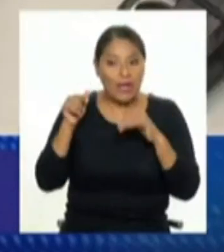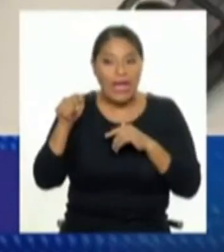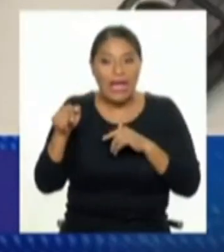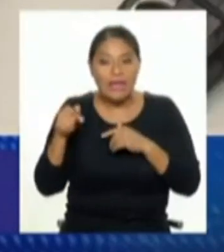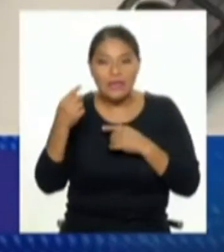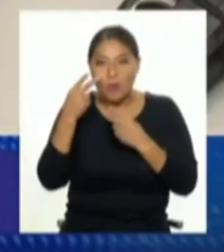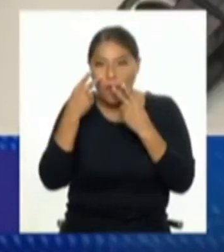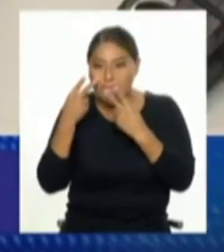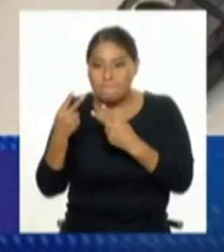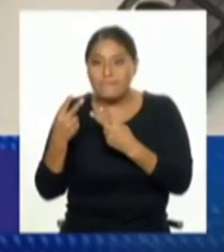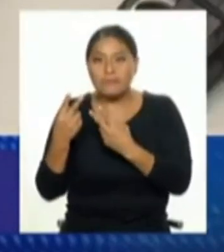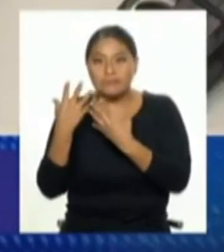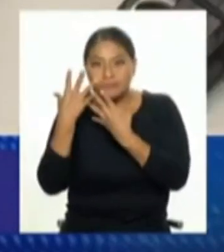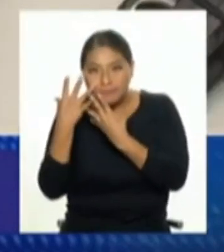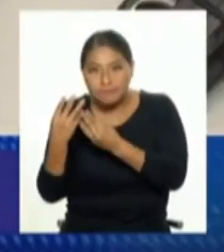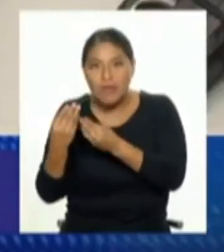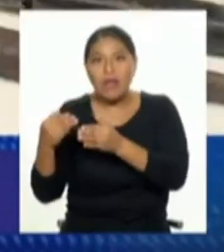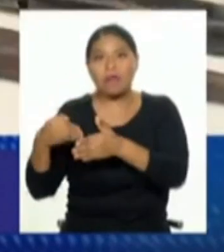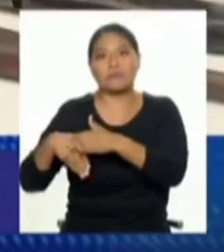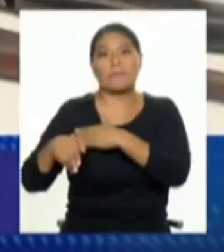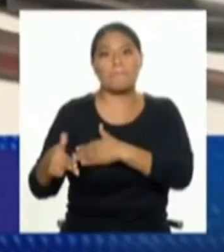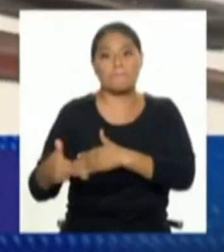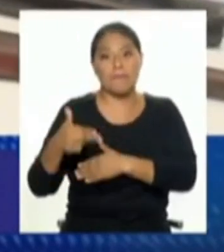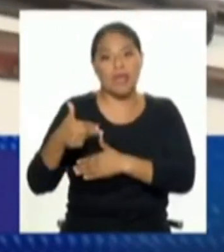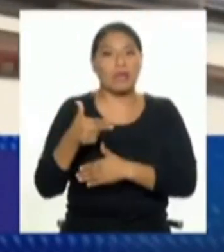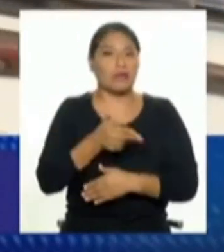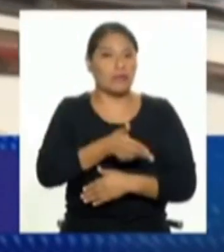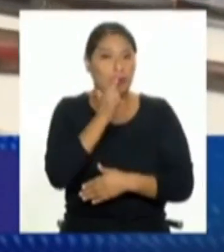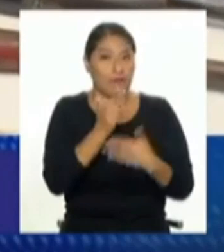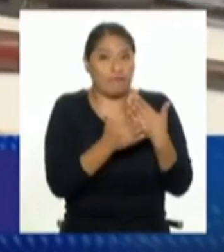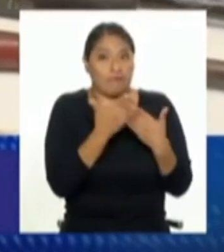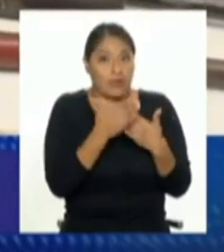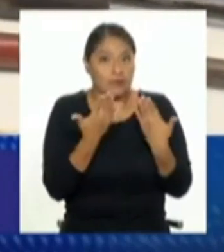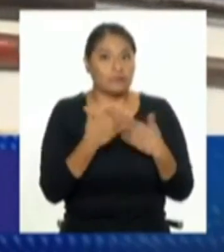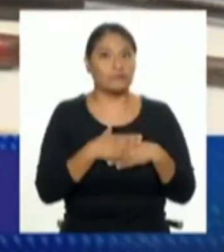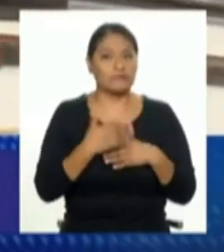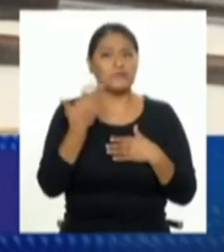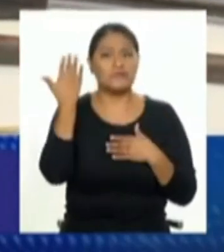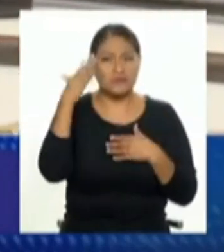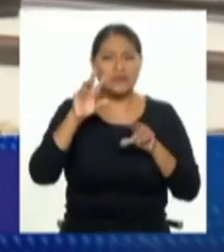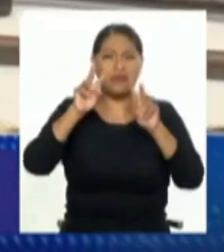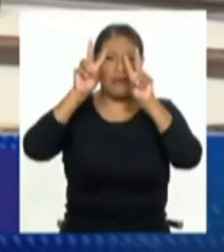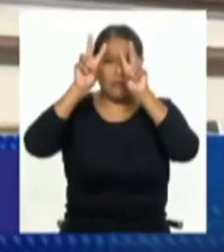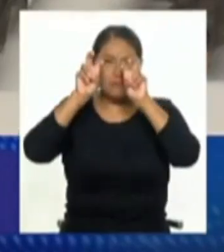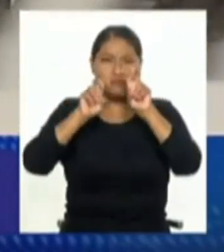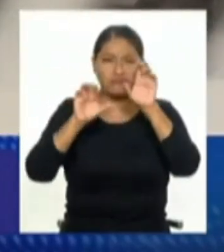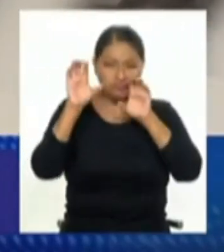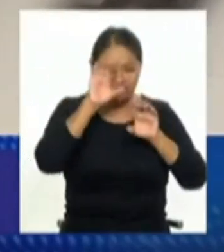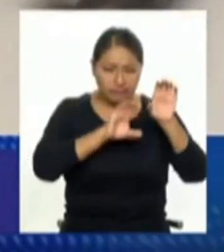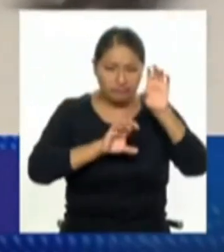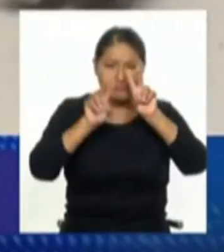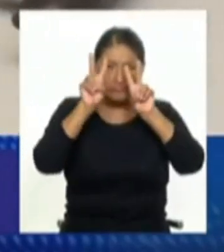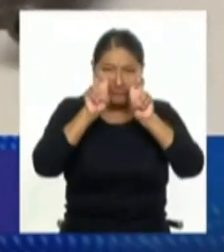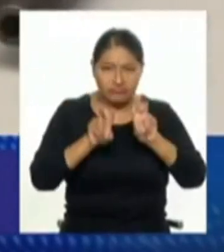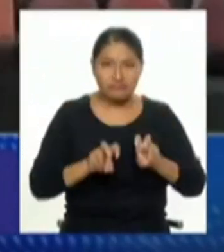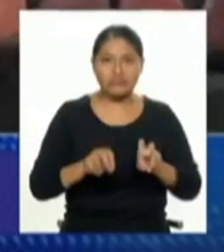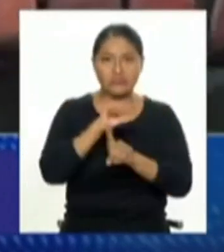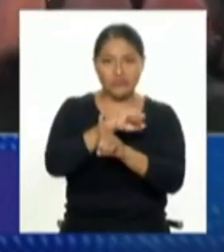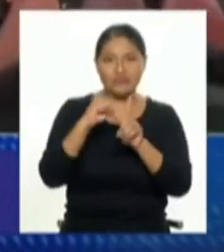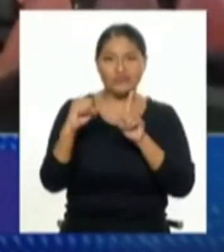arma. Entonces, hay diferentes estudios a nivel social que analizan que la